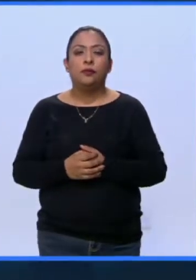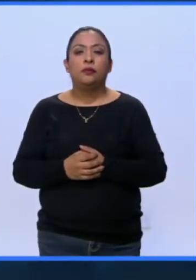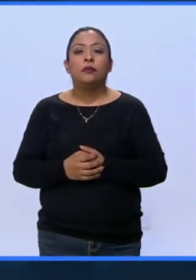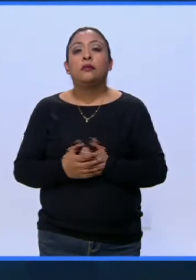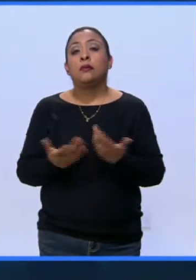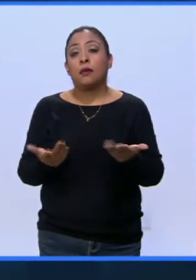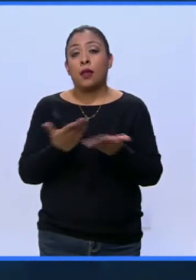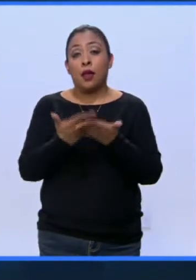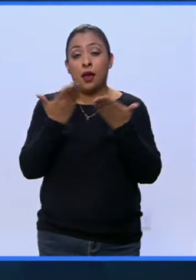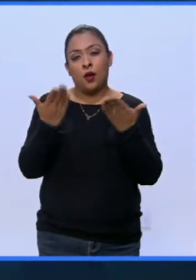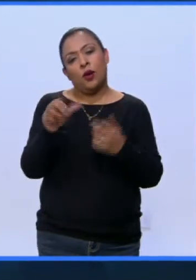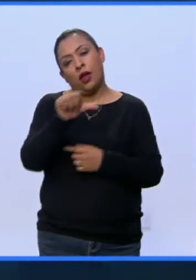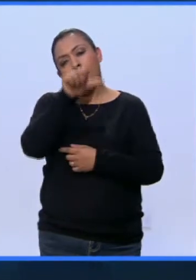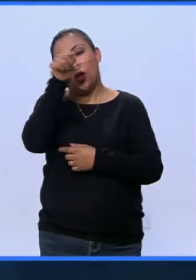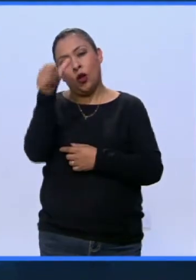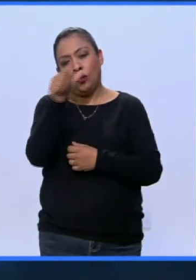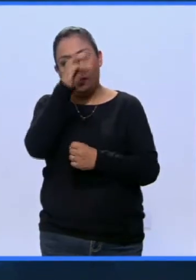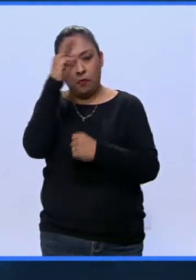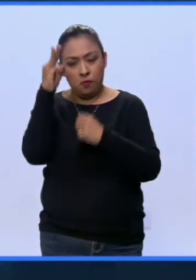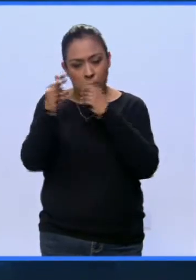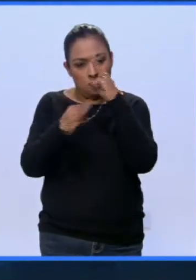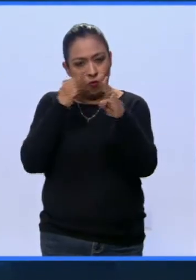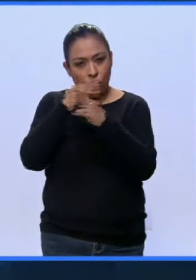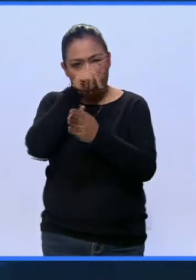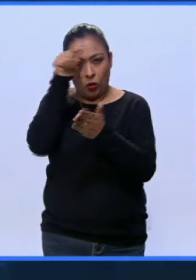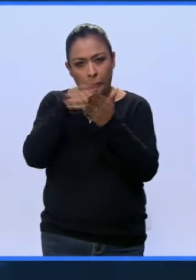Vamos ahora a otras partes del mundo.